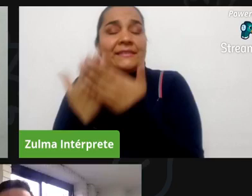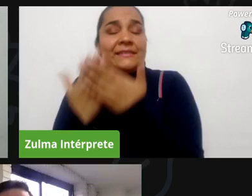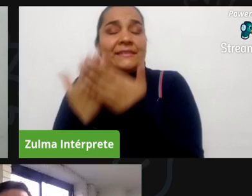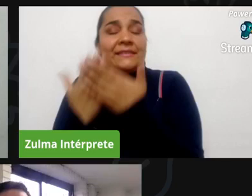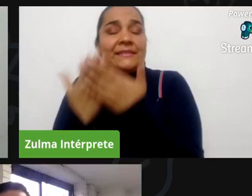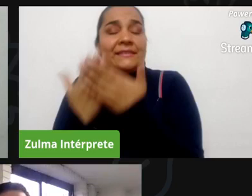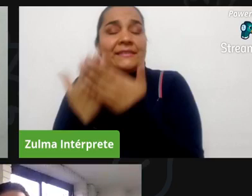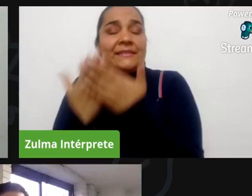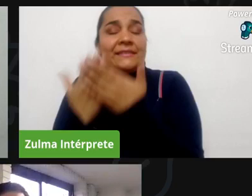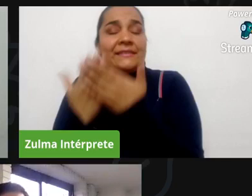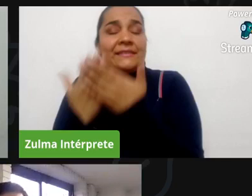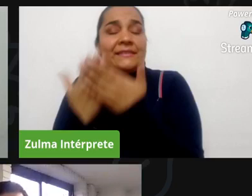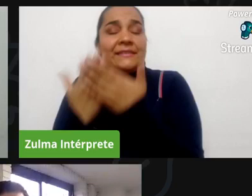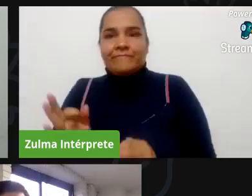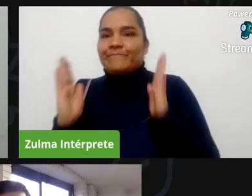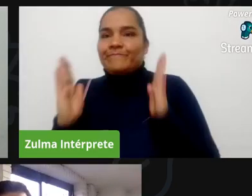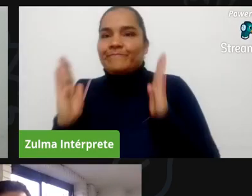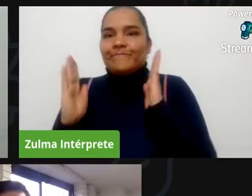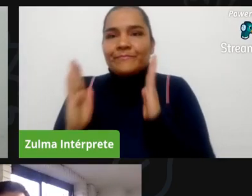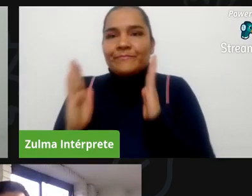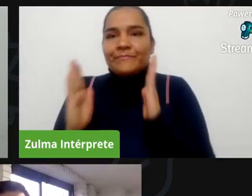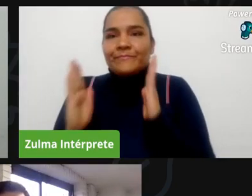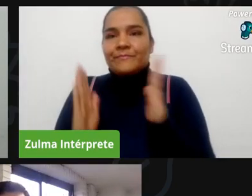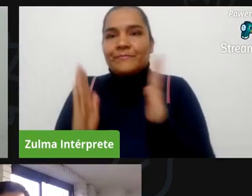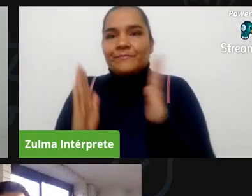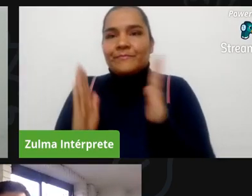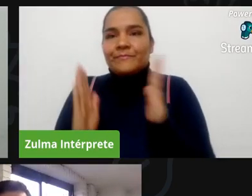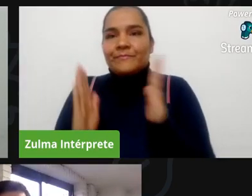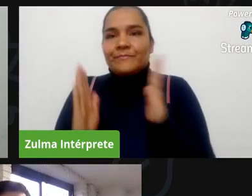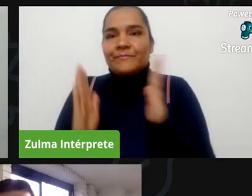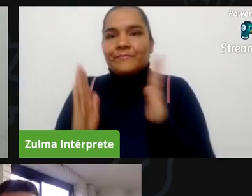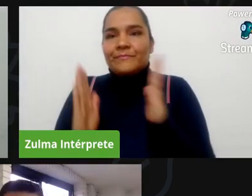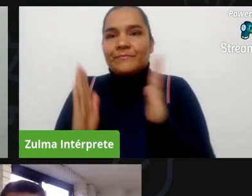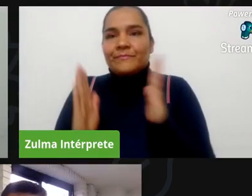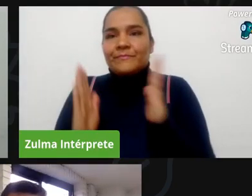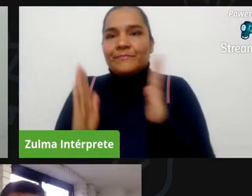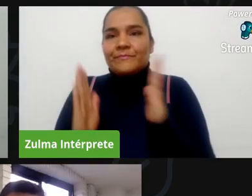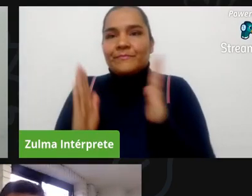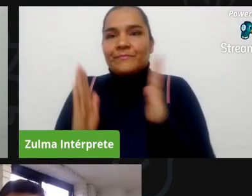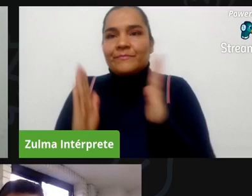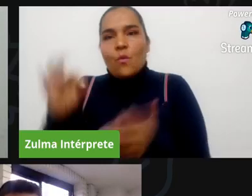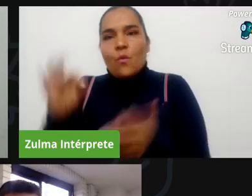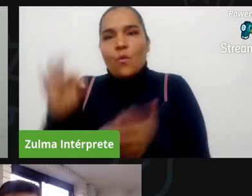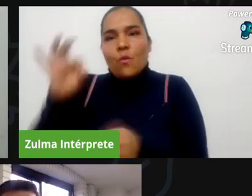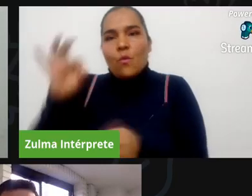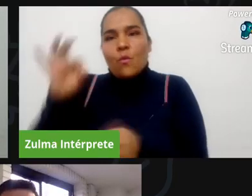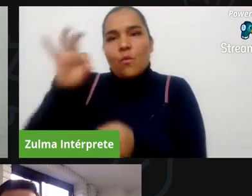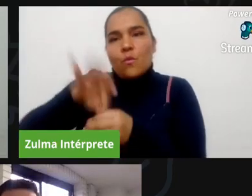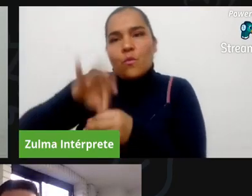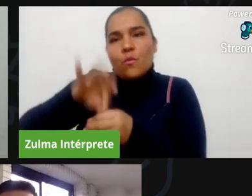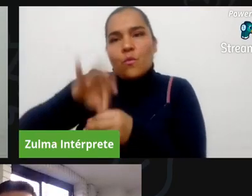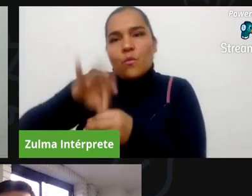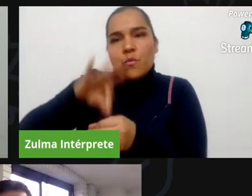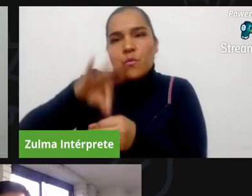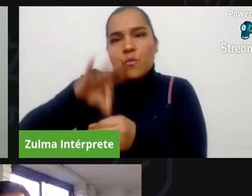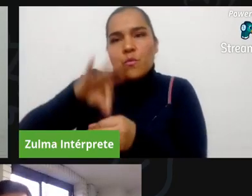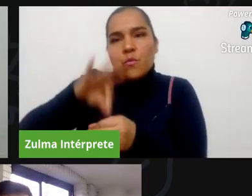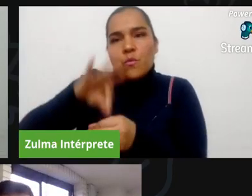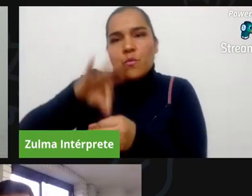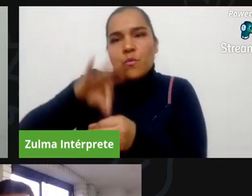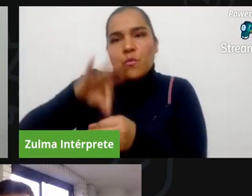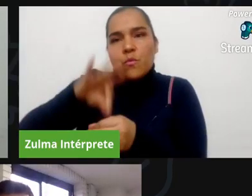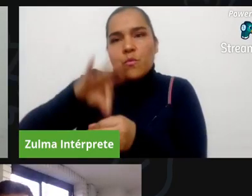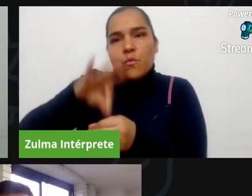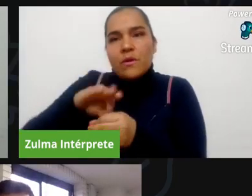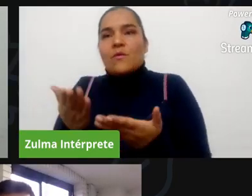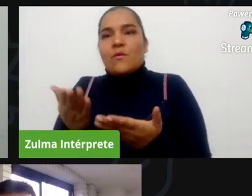sea uno de los procesos de mayor confiabilidad que se hayan desarrollado en la ciudad de bogotá esta es una elección de suma